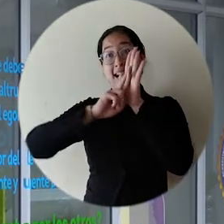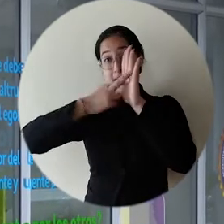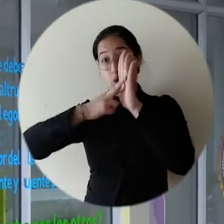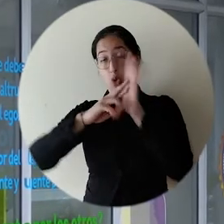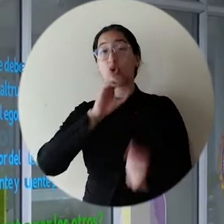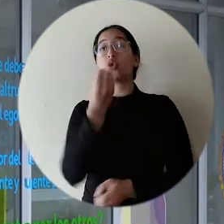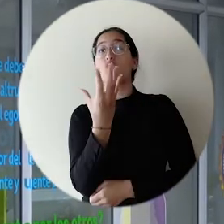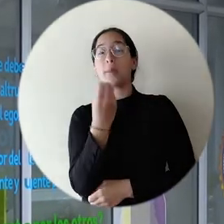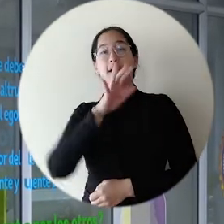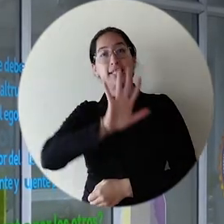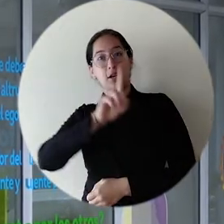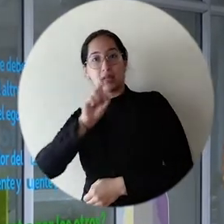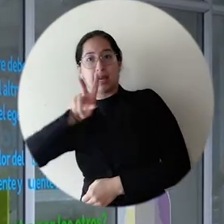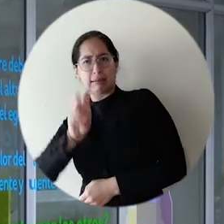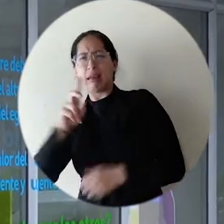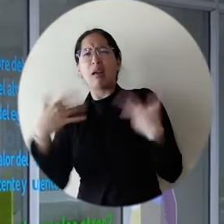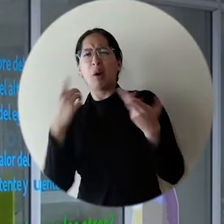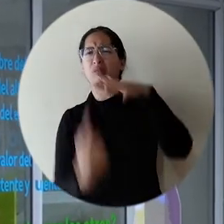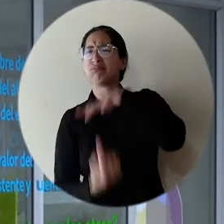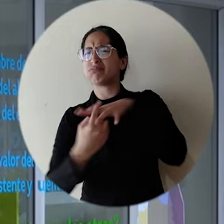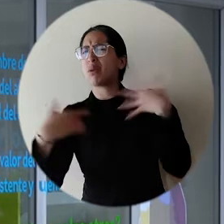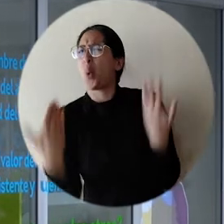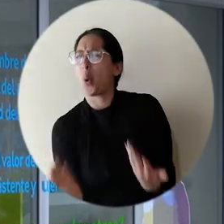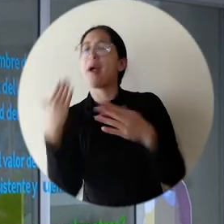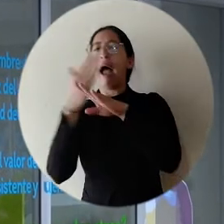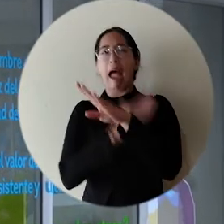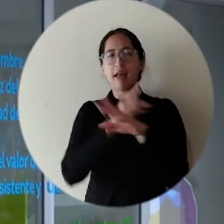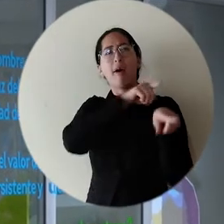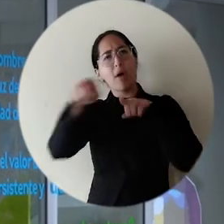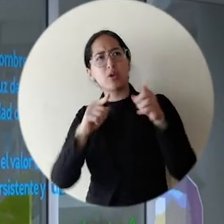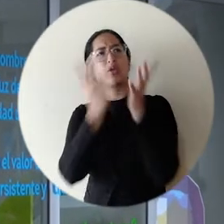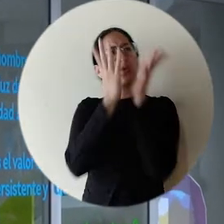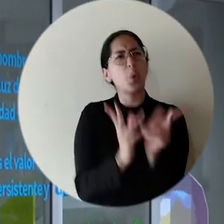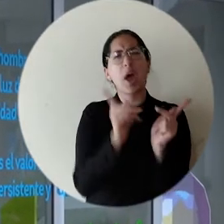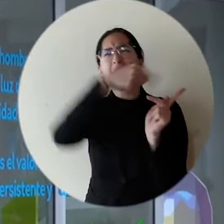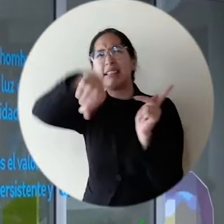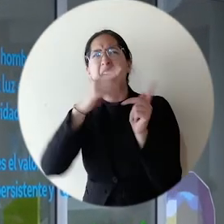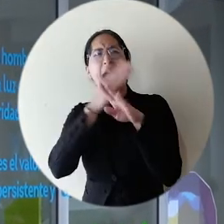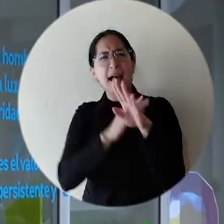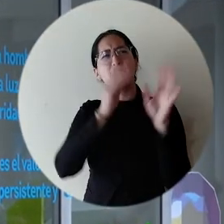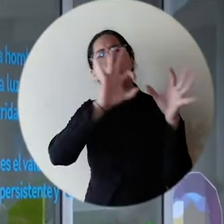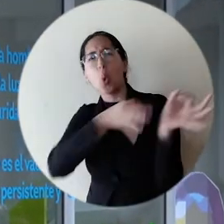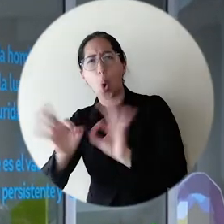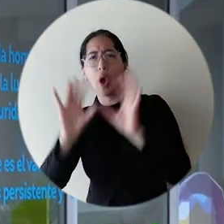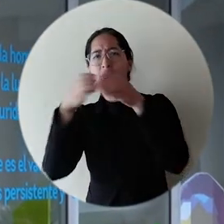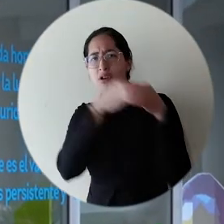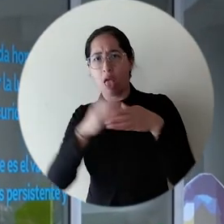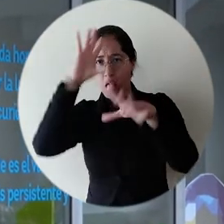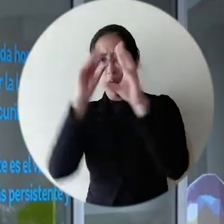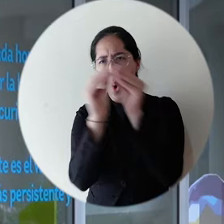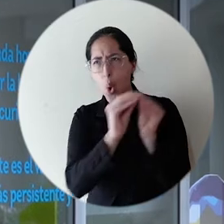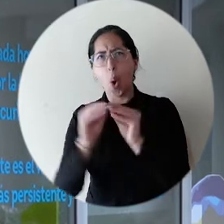.67. Es una resolución que nace con la necesidad de poder dar respuesta a todos estos estudiantes que de manera